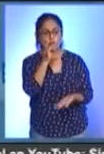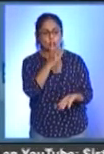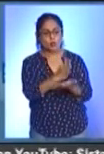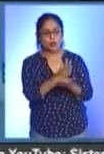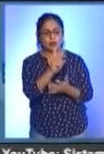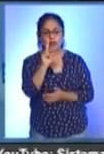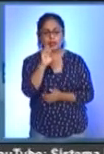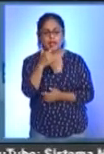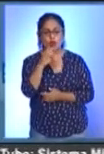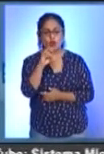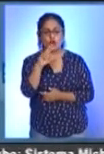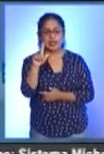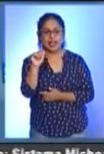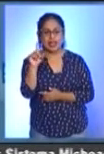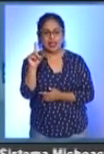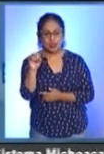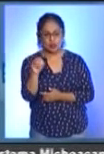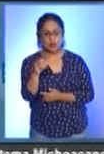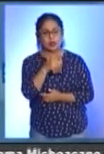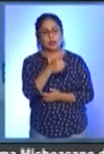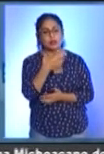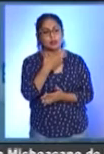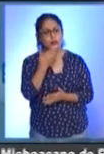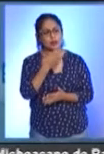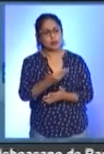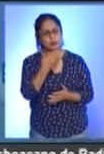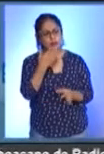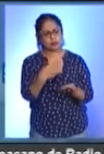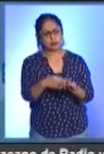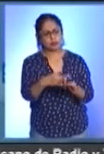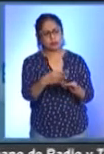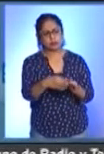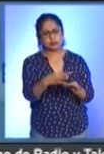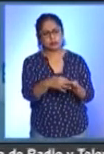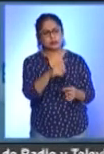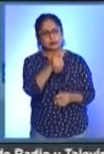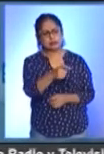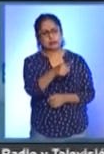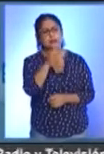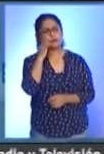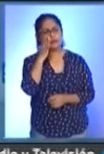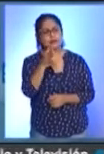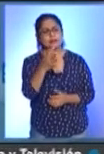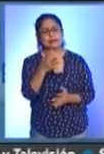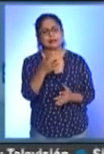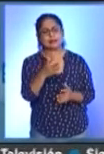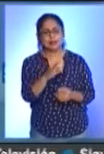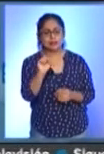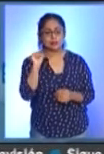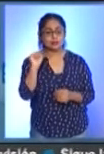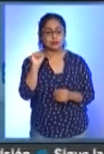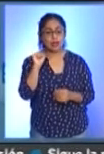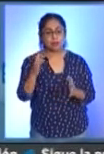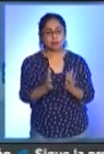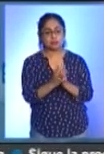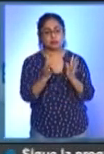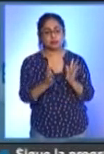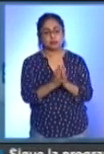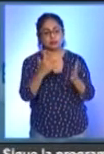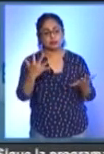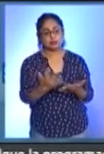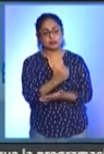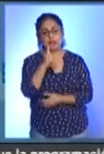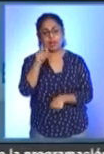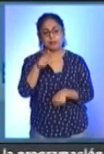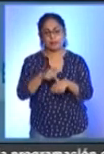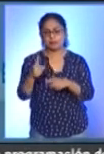en degollado y reboceros, donde cumplió ampliamente y con gran futuro. Este sábado tuvo una excelente participación en la victoria de reboceros sobre